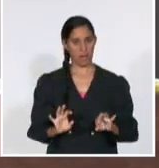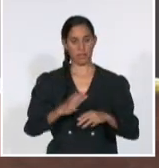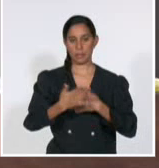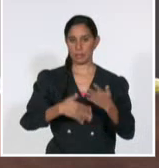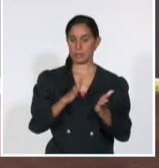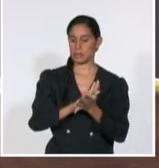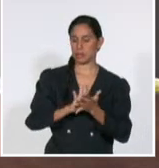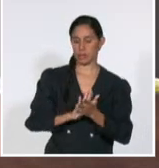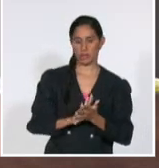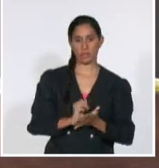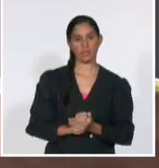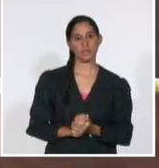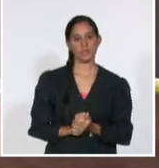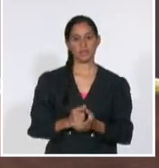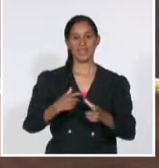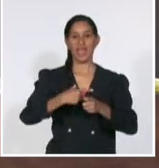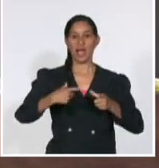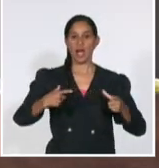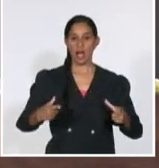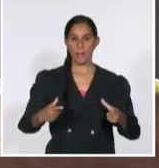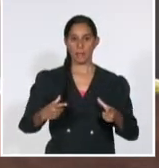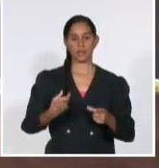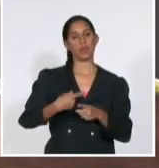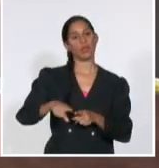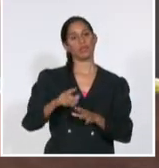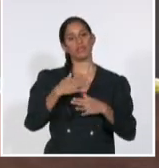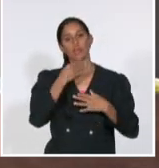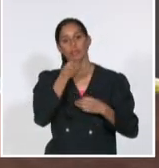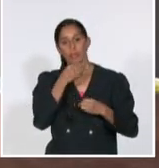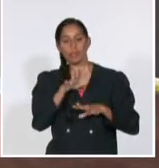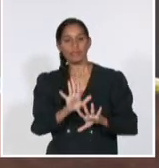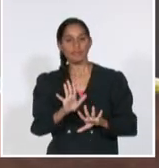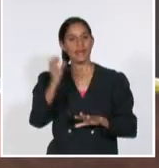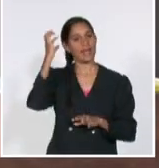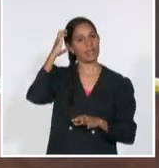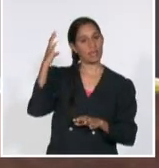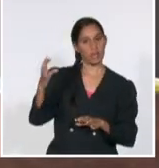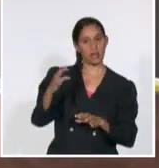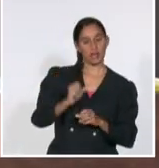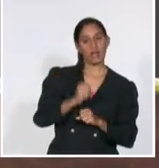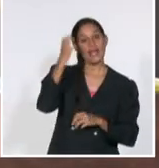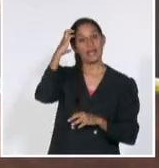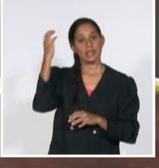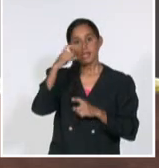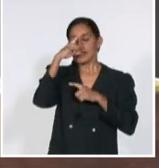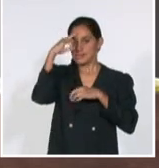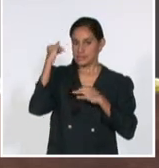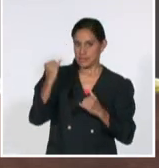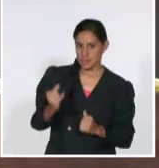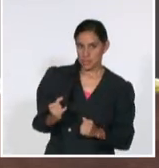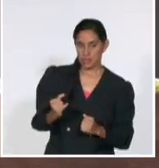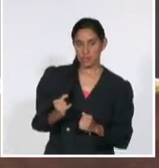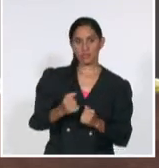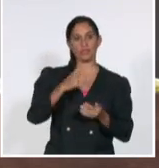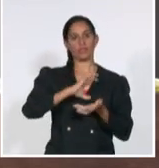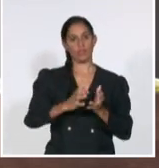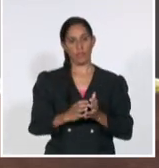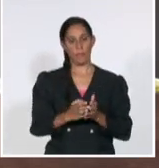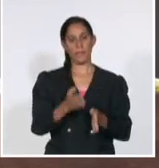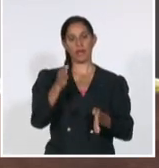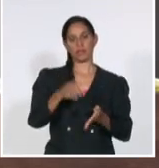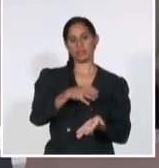formas no estatales. Porque la empresa estatal sí está en espacios donde hay medios fundamentales de producción